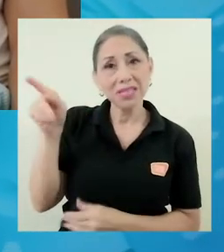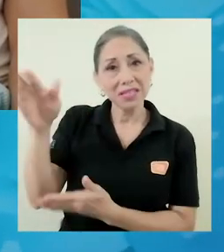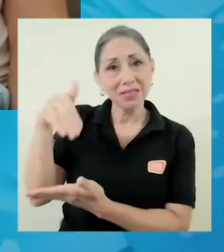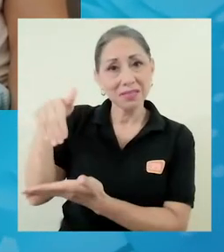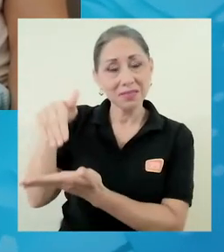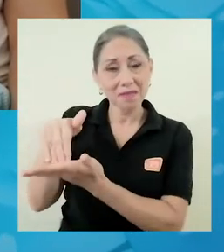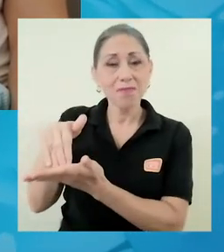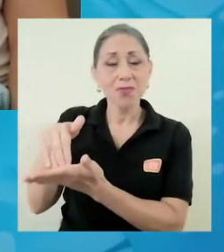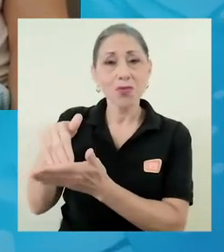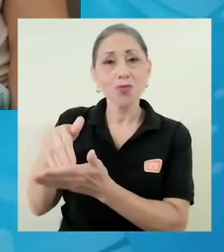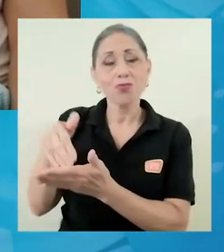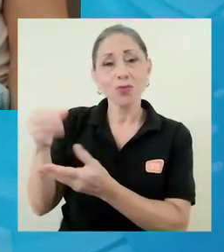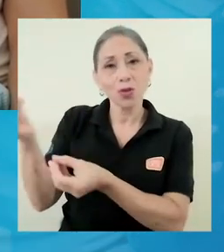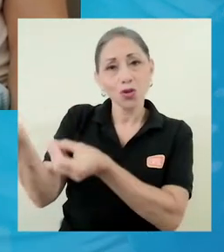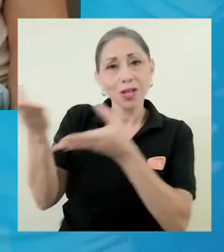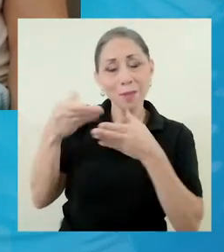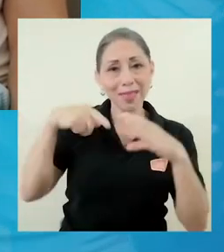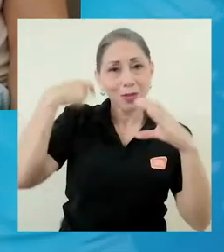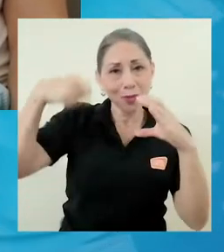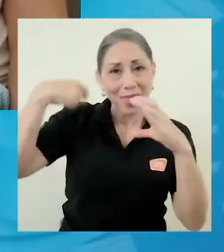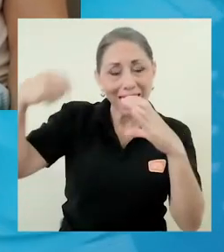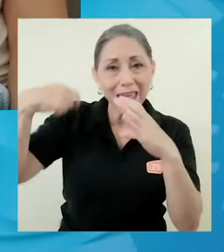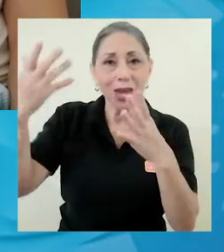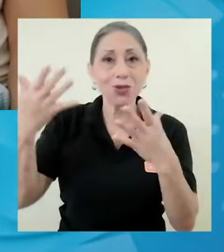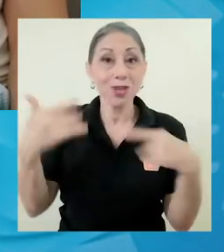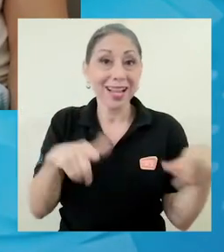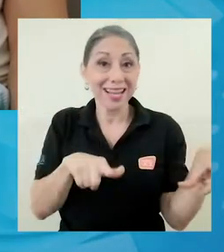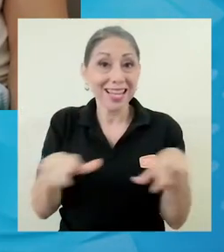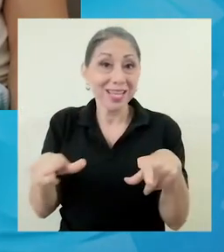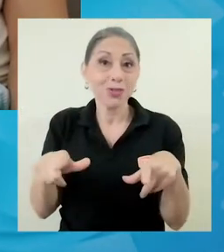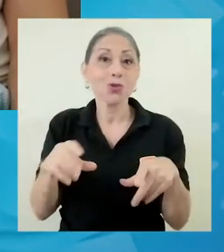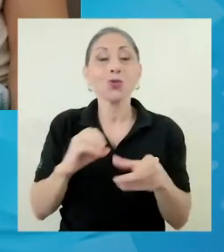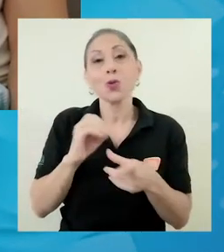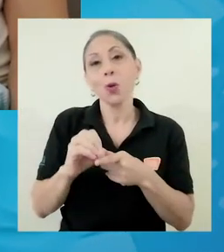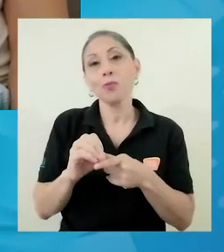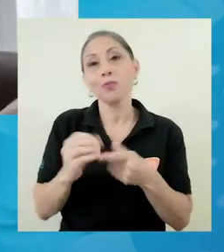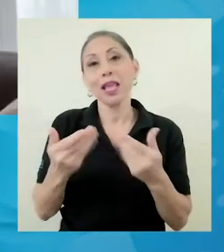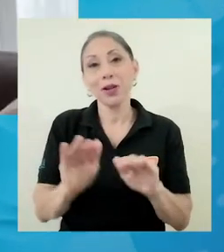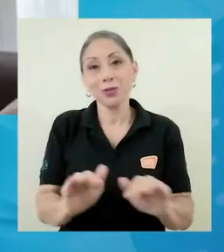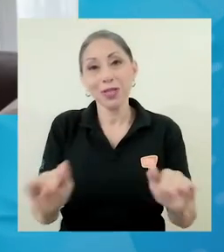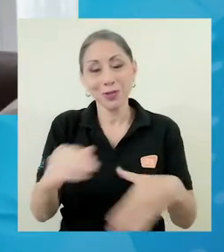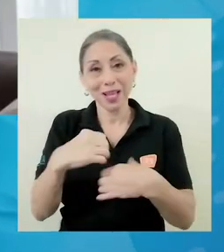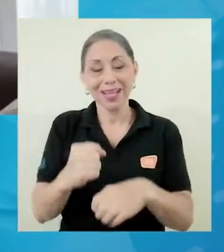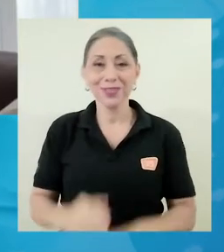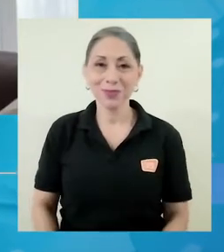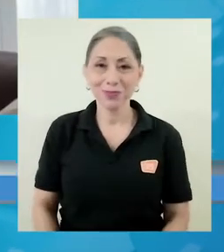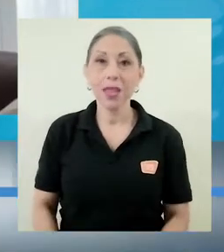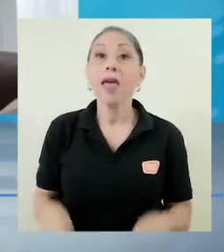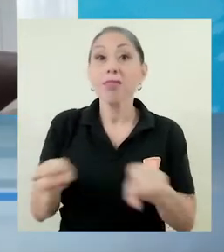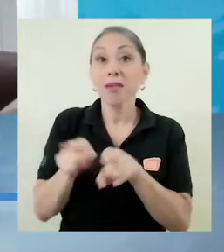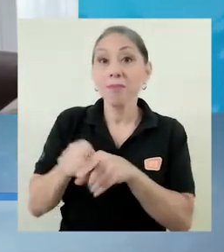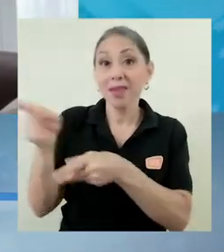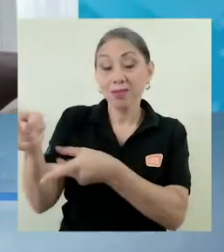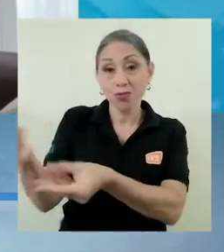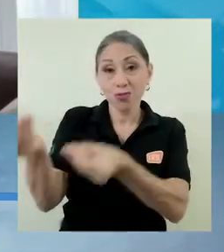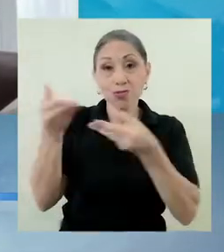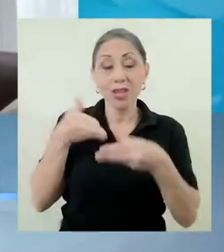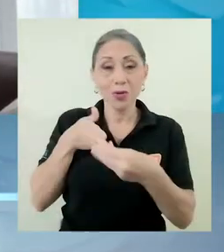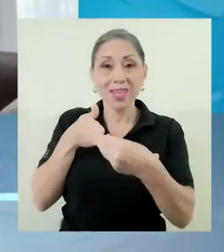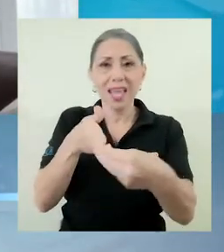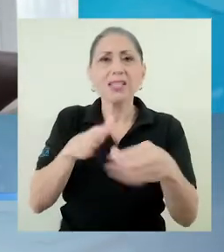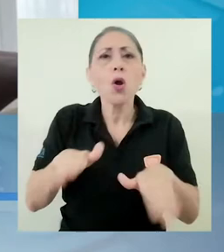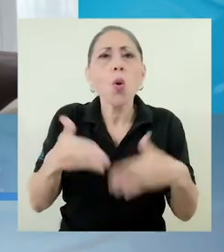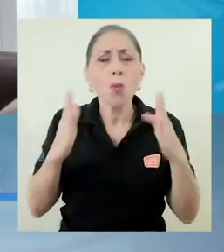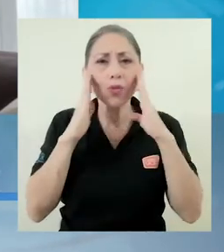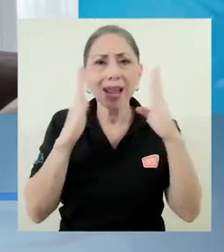videos, videos ya que sea que estén listos o videos que ellos mismos han hecho. También nos dieron guías sobre cómo tratar a